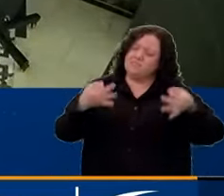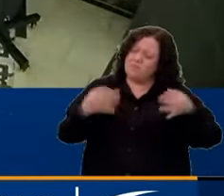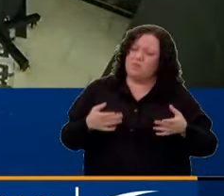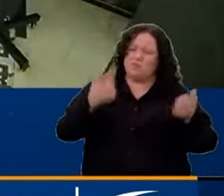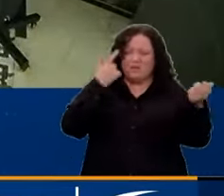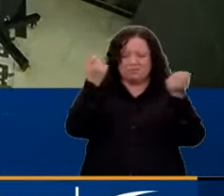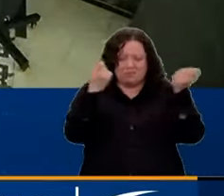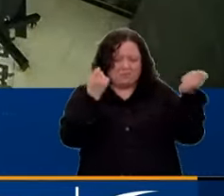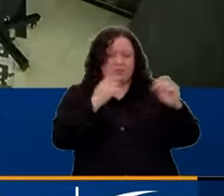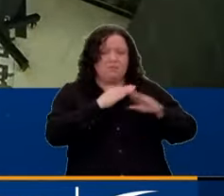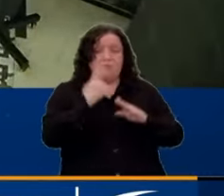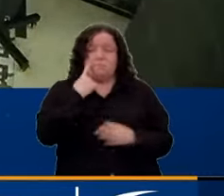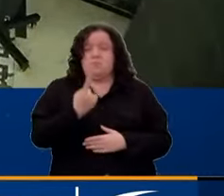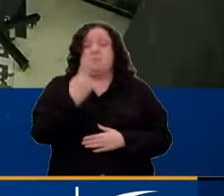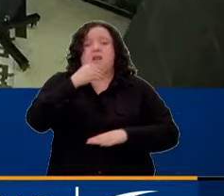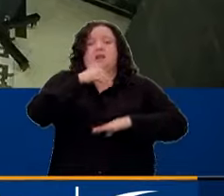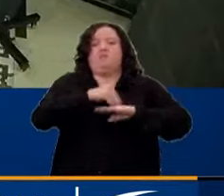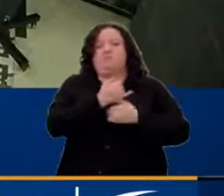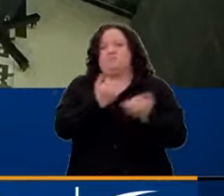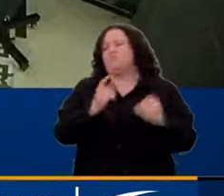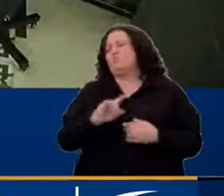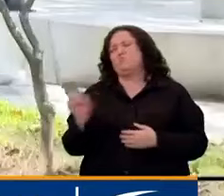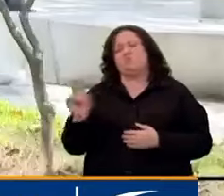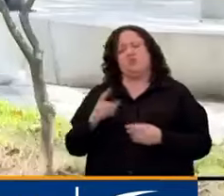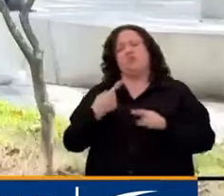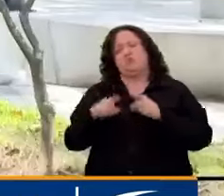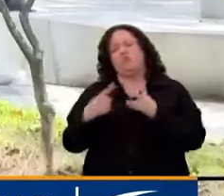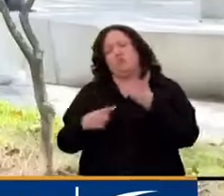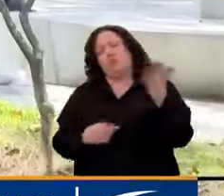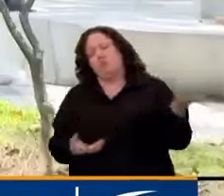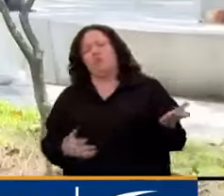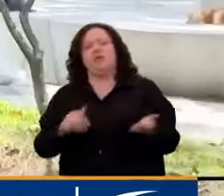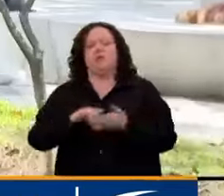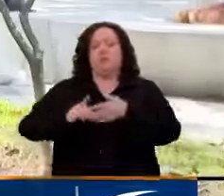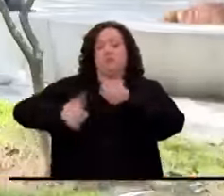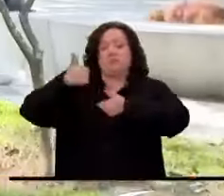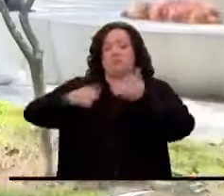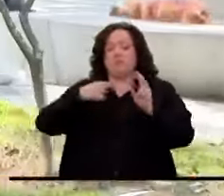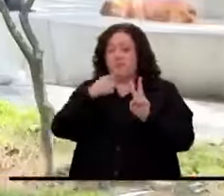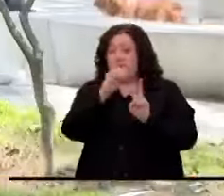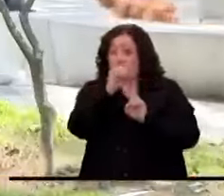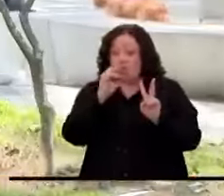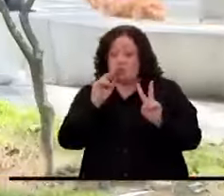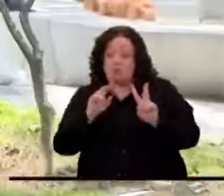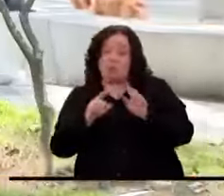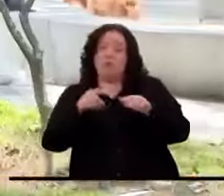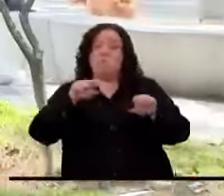estrategias porque no es la primera vez que ocurren este tipo de hechos. Las autoridades están buscando a estos dos hombres que huyeron en motocicletas.